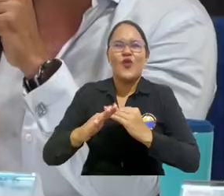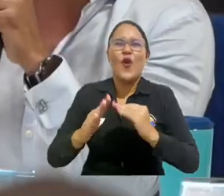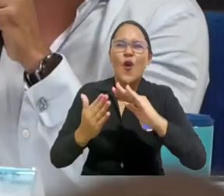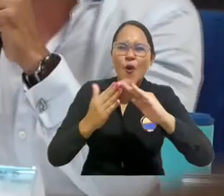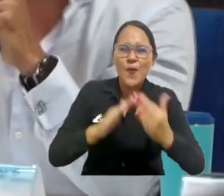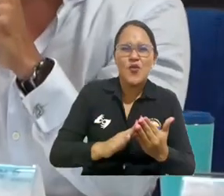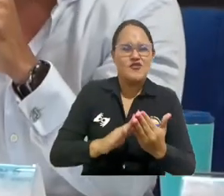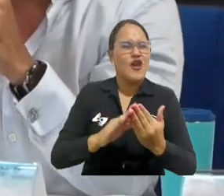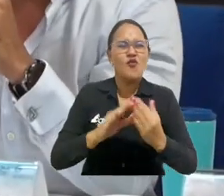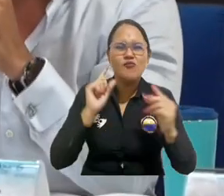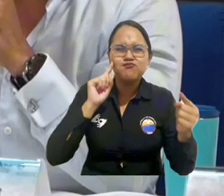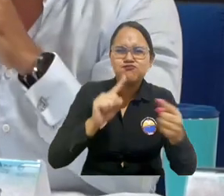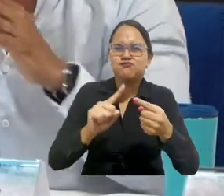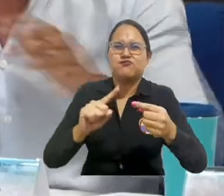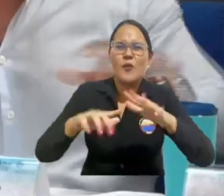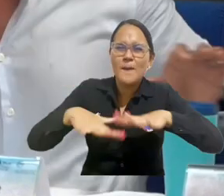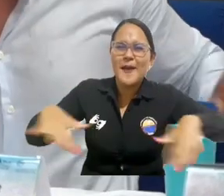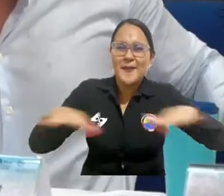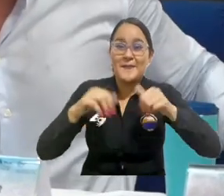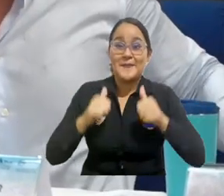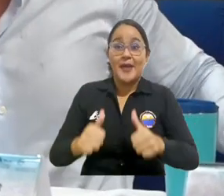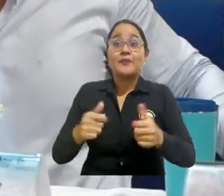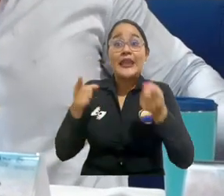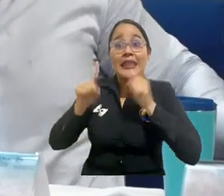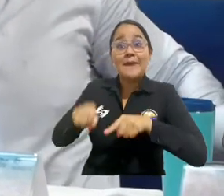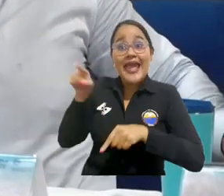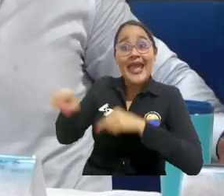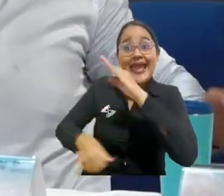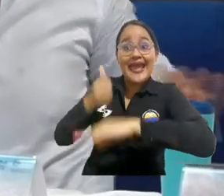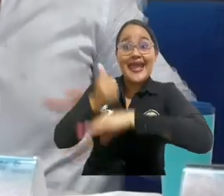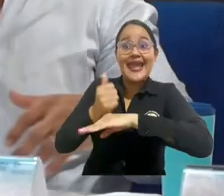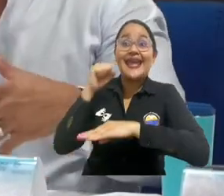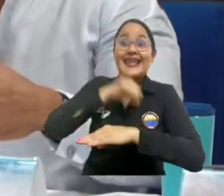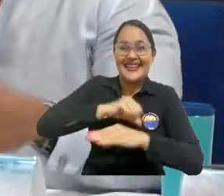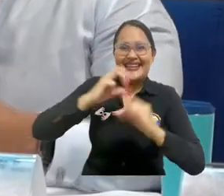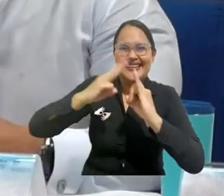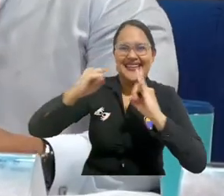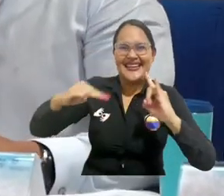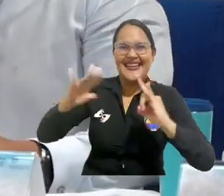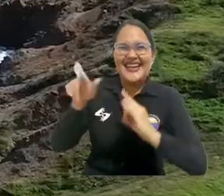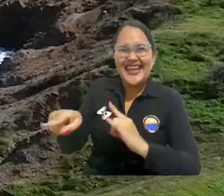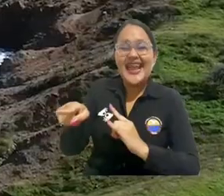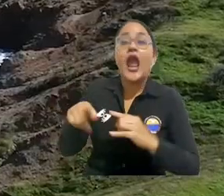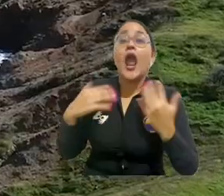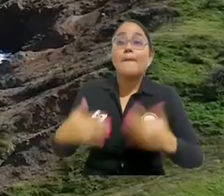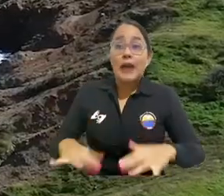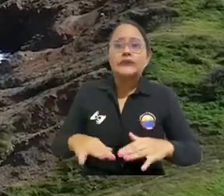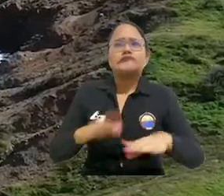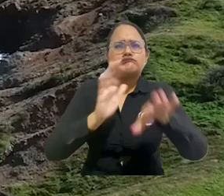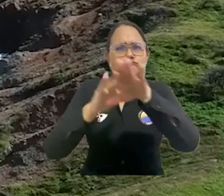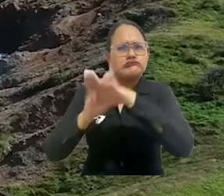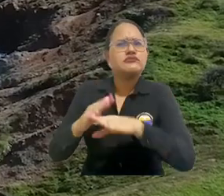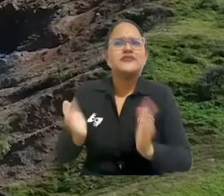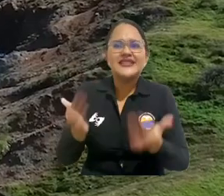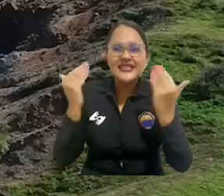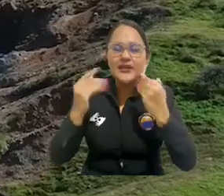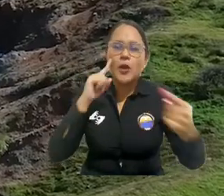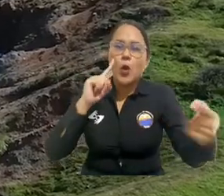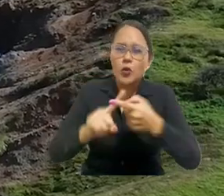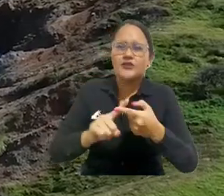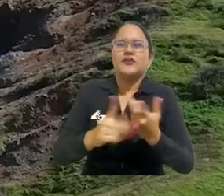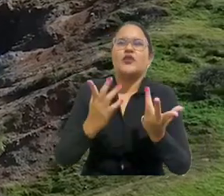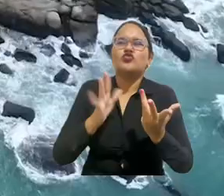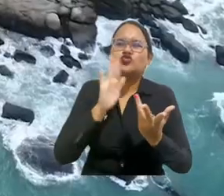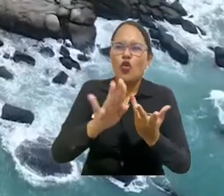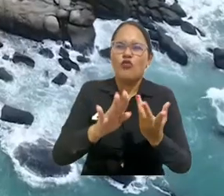indígenas. El rector Pablo Vera Salazar fundamentó la propuesta de Economía Azul para el territorio en la que aborda aspectos como